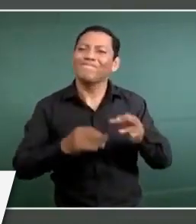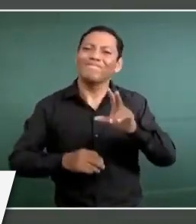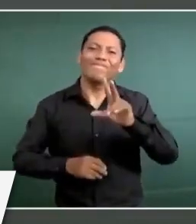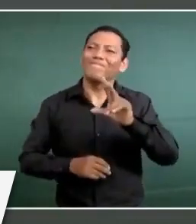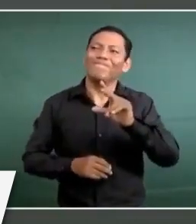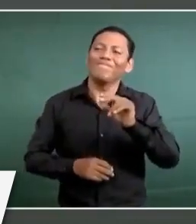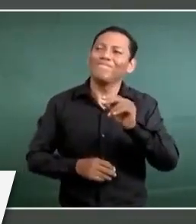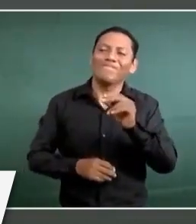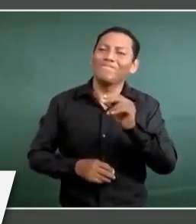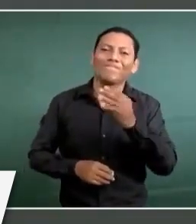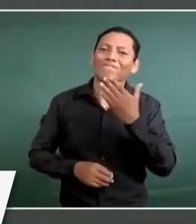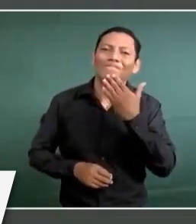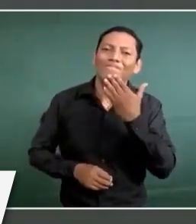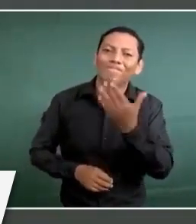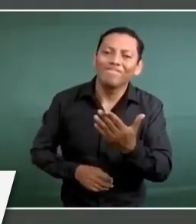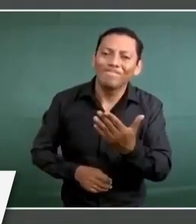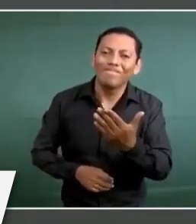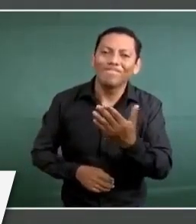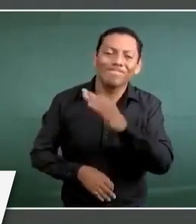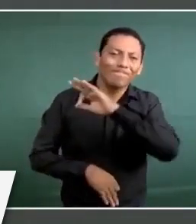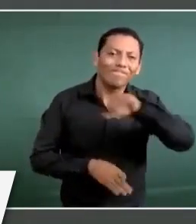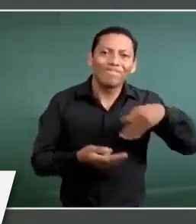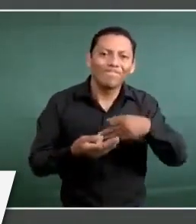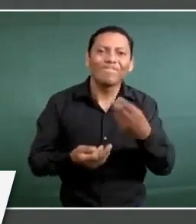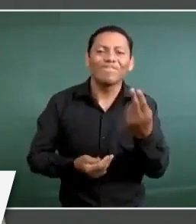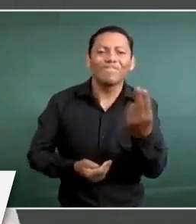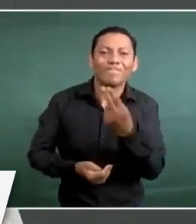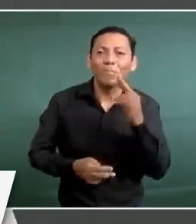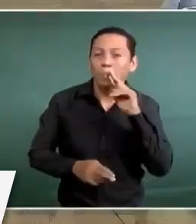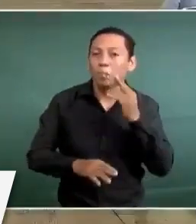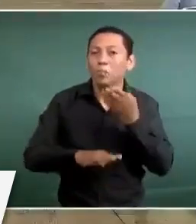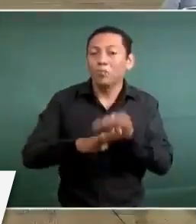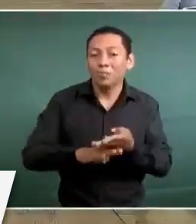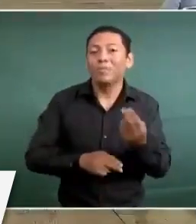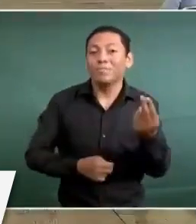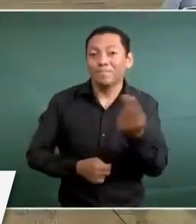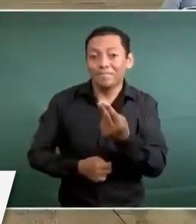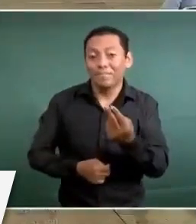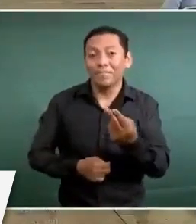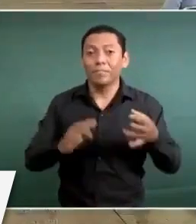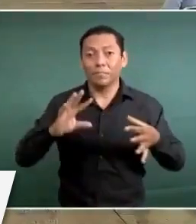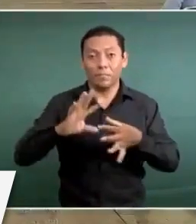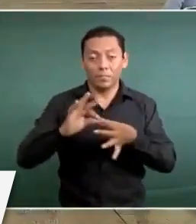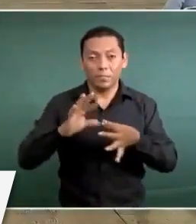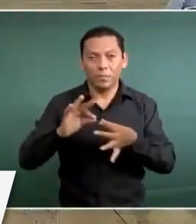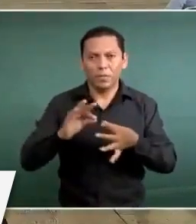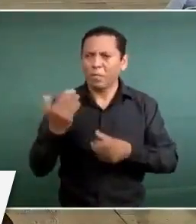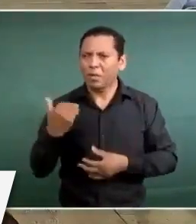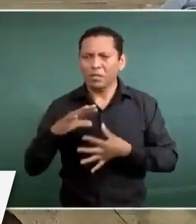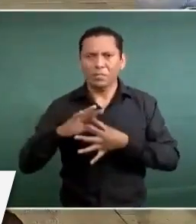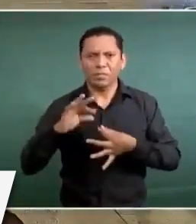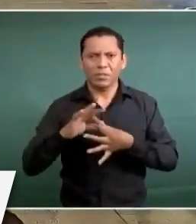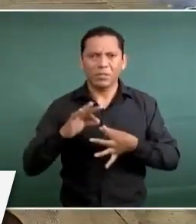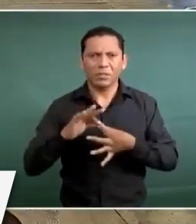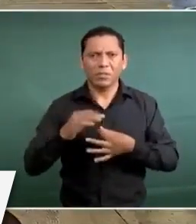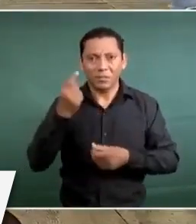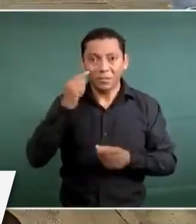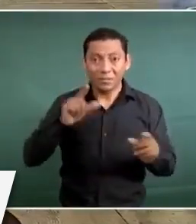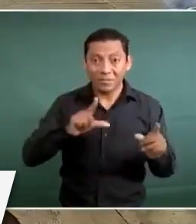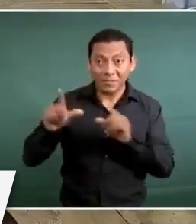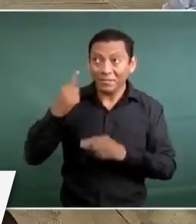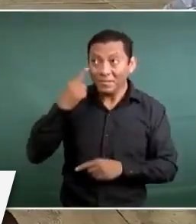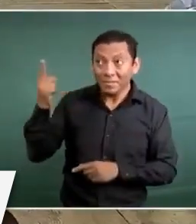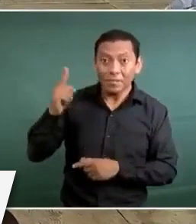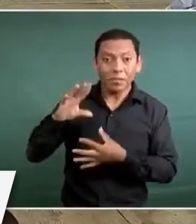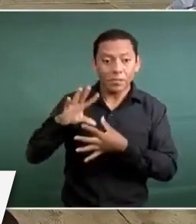Todos tenemos que actuar con responsabilidad. Les comentaba lo de esta gráfica.